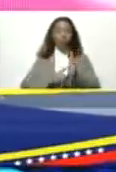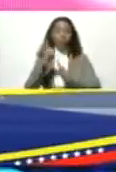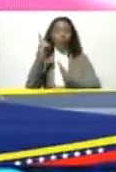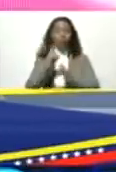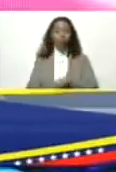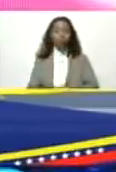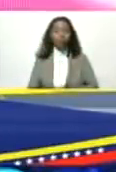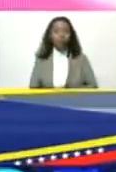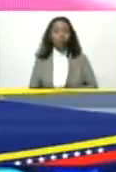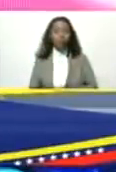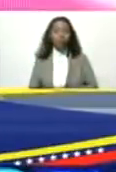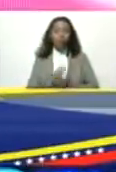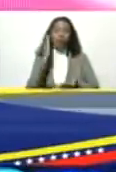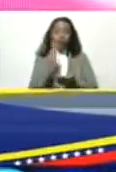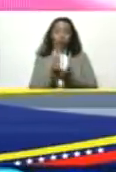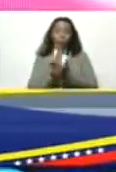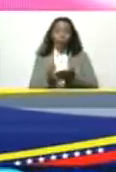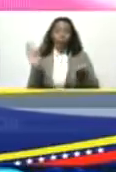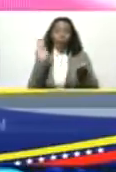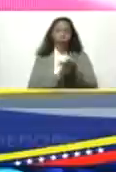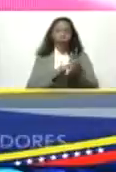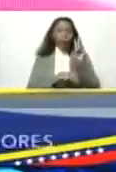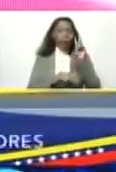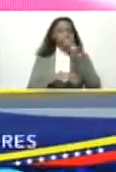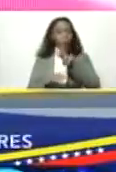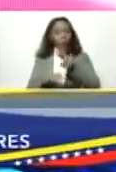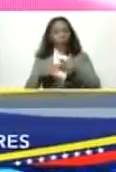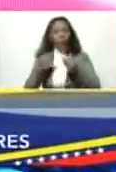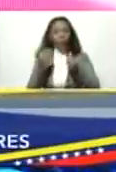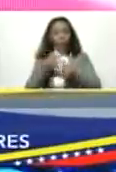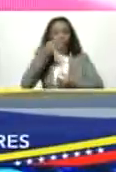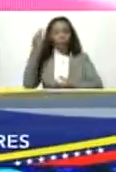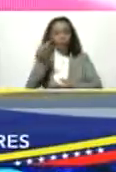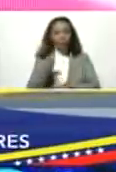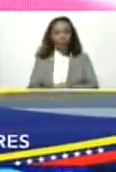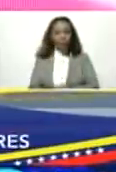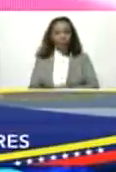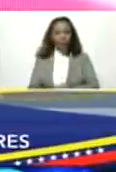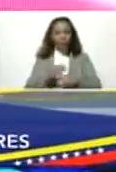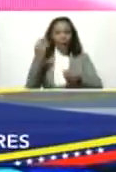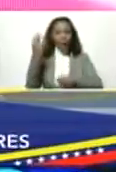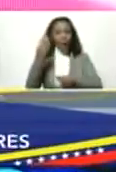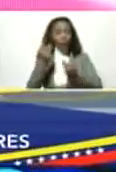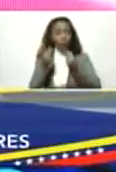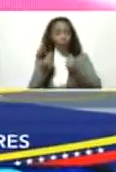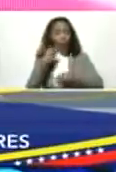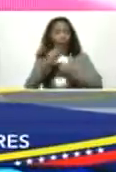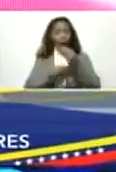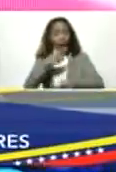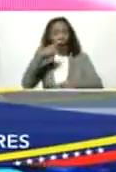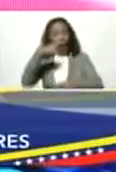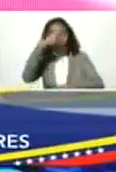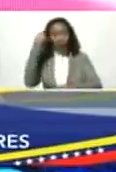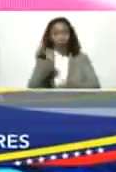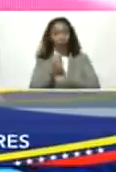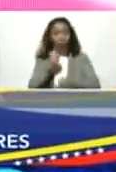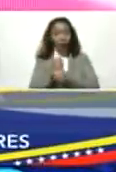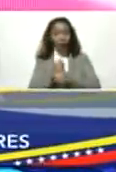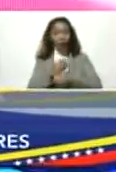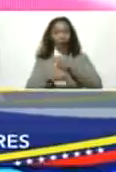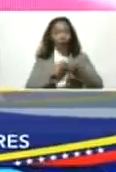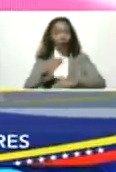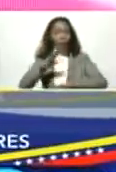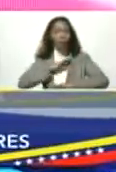siempre he puesto los ojos en la economía real en la economía que genera empleo en la economía que genera